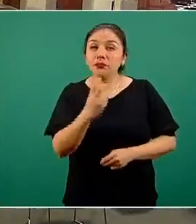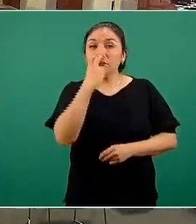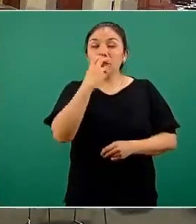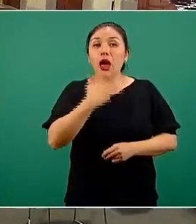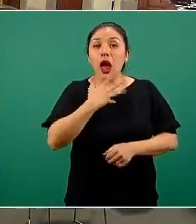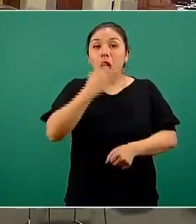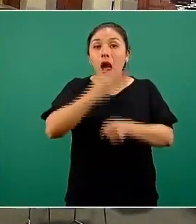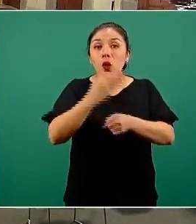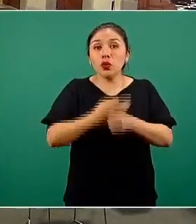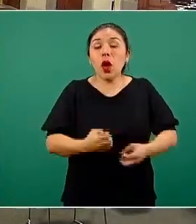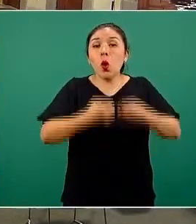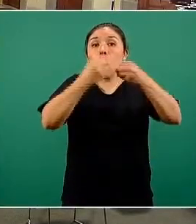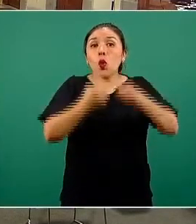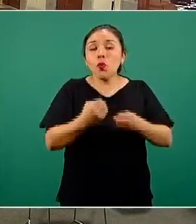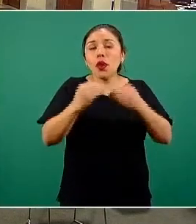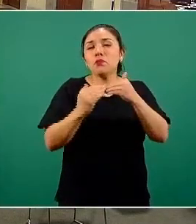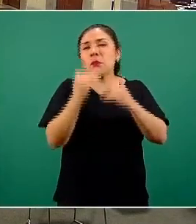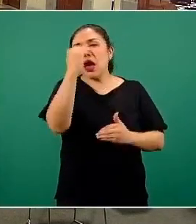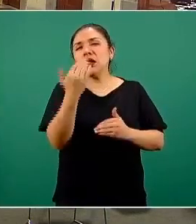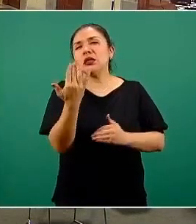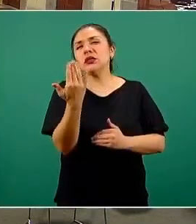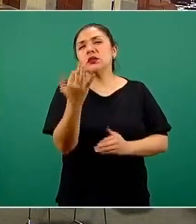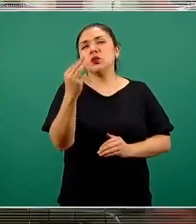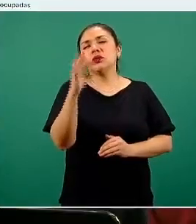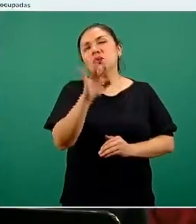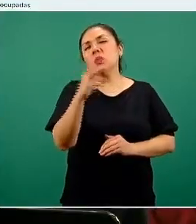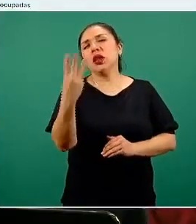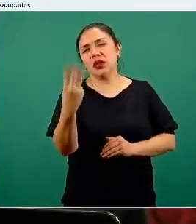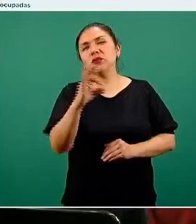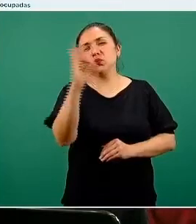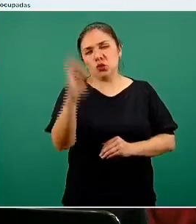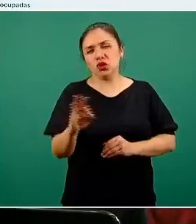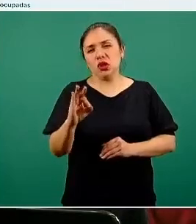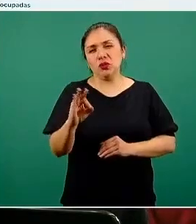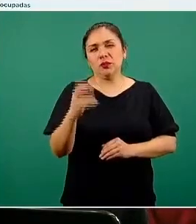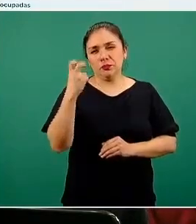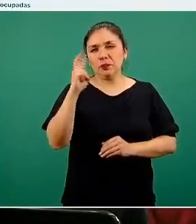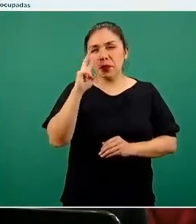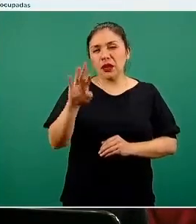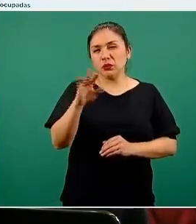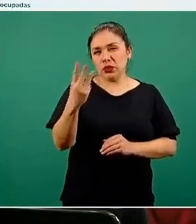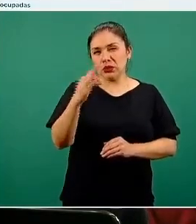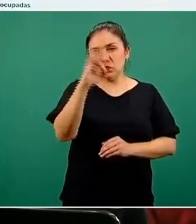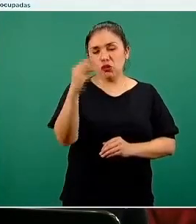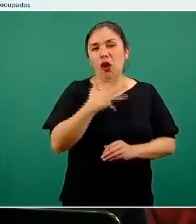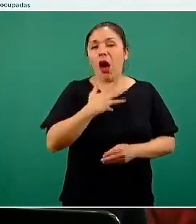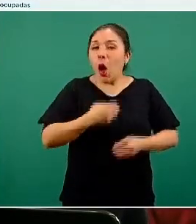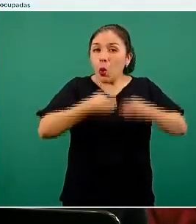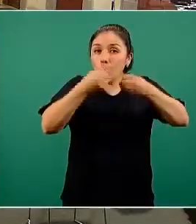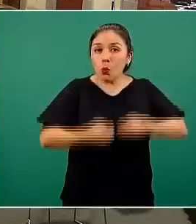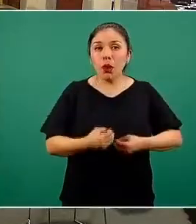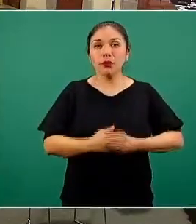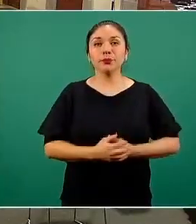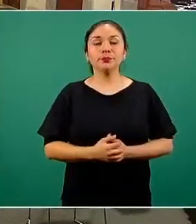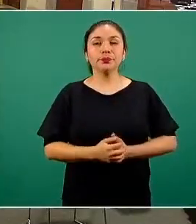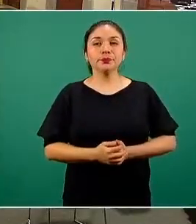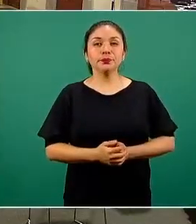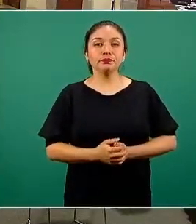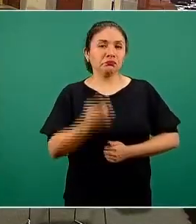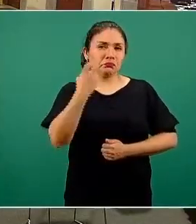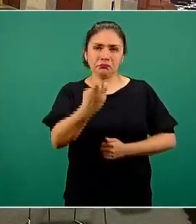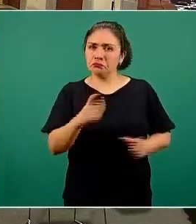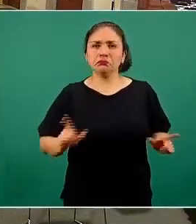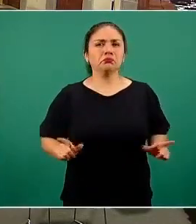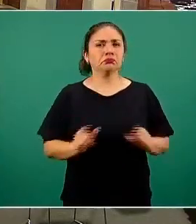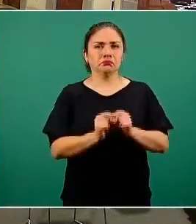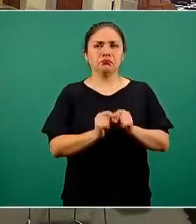la ocupación nacional supera ligeramente el 50% con un 53%. Esta sería